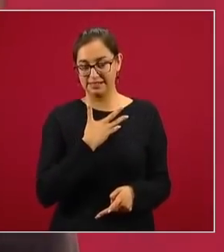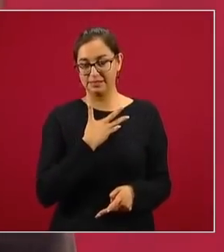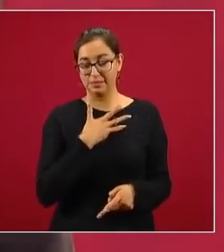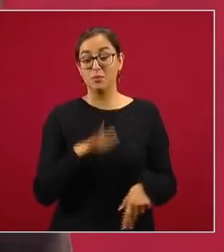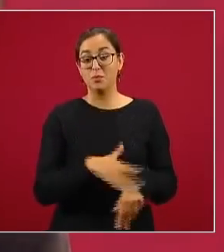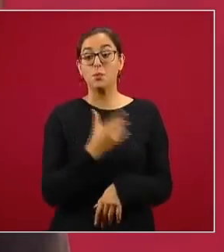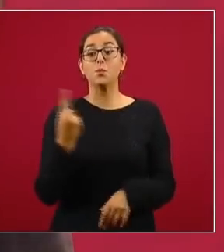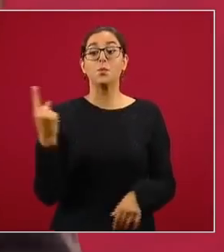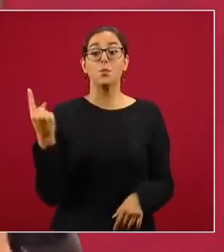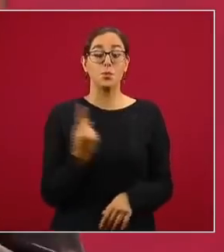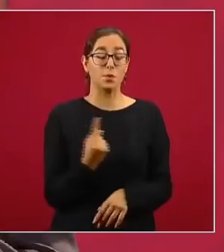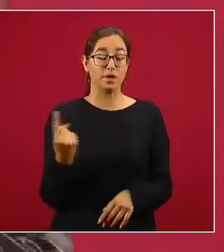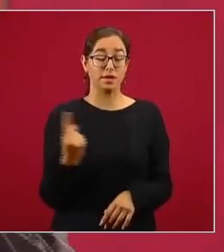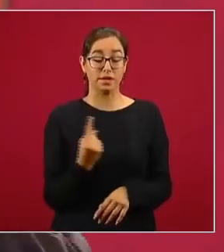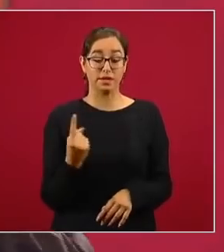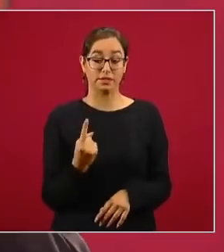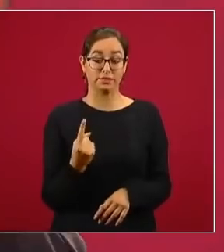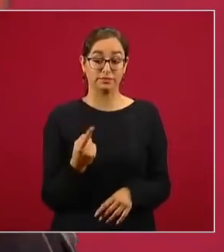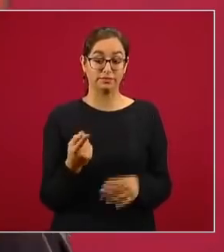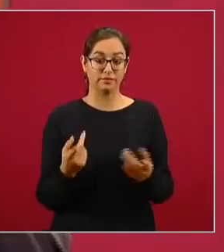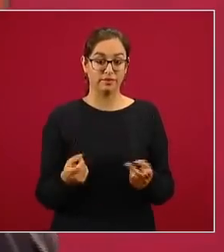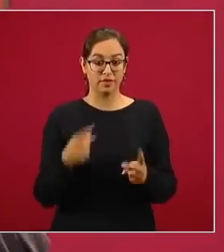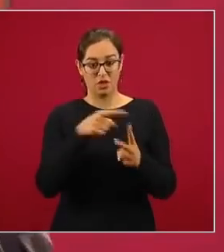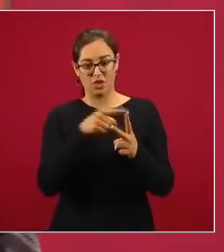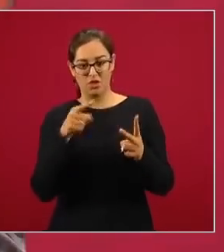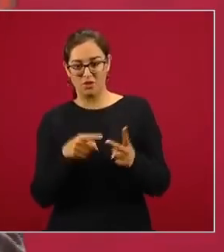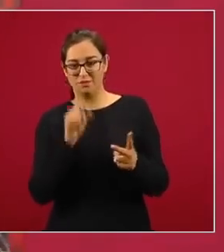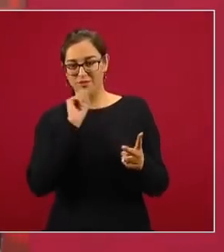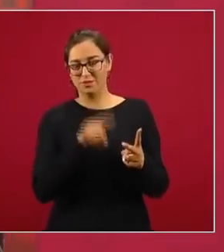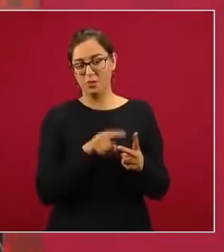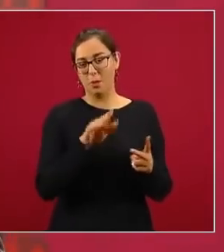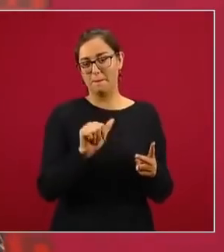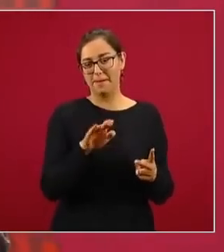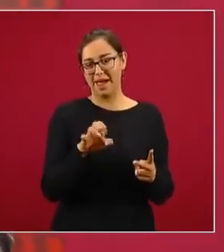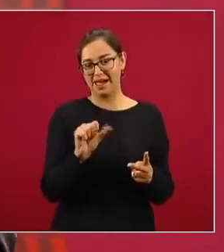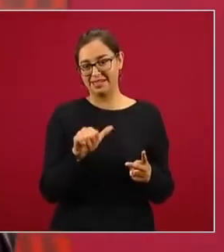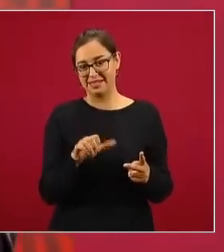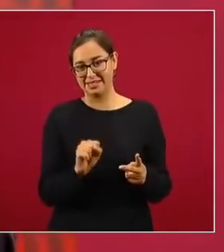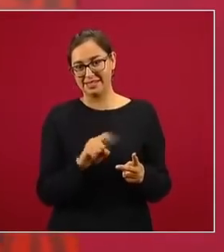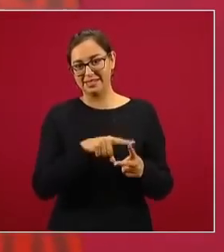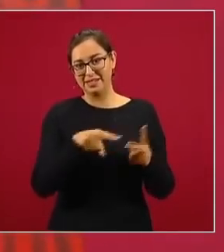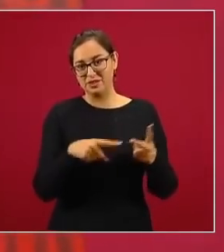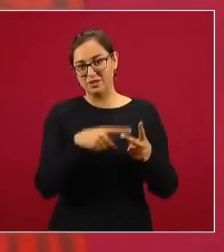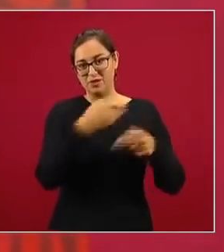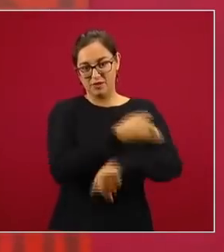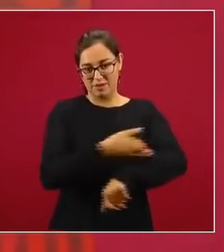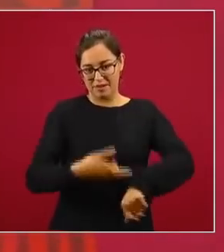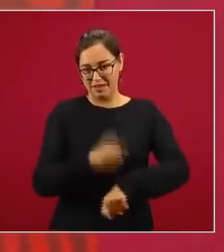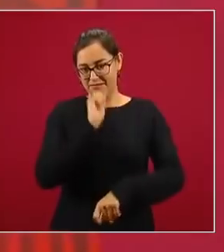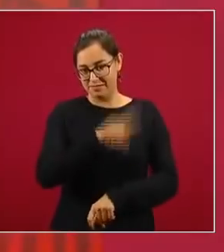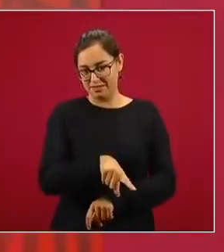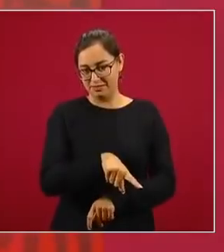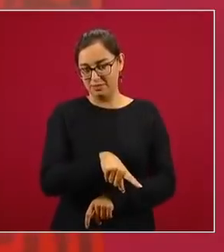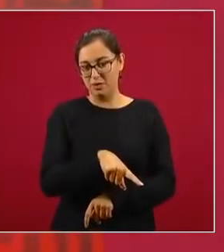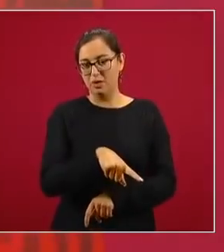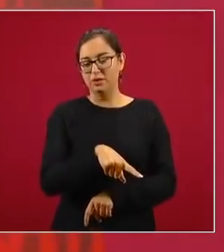porque estos dos Baeza parece que son familiares y son de ahí de